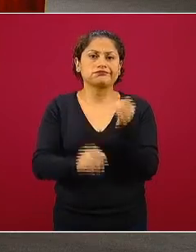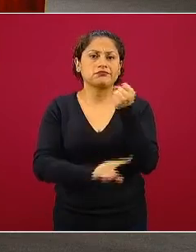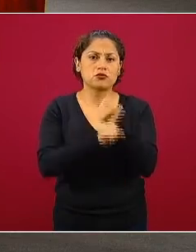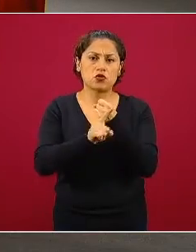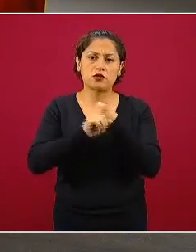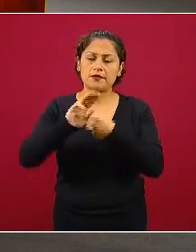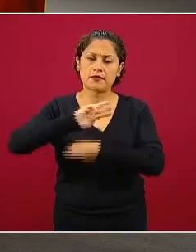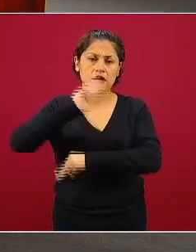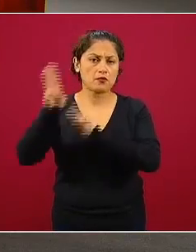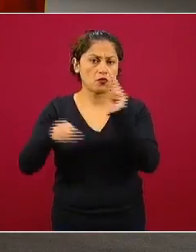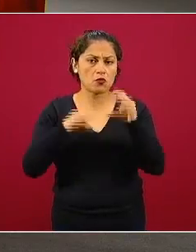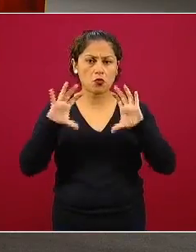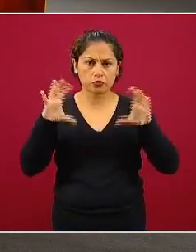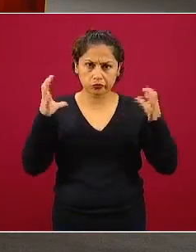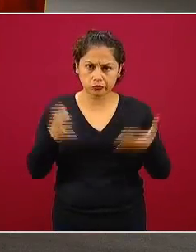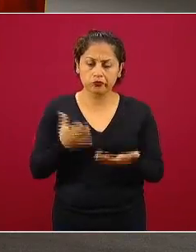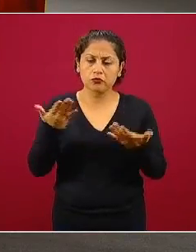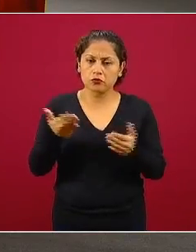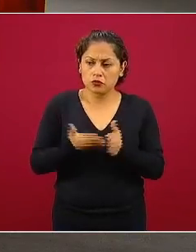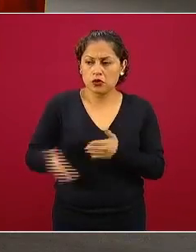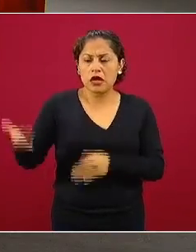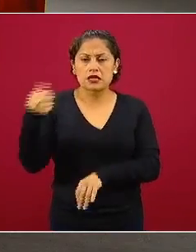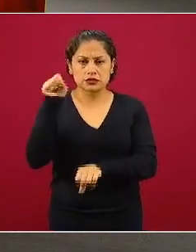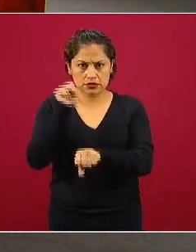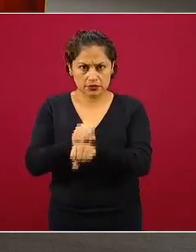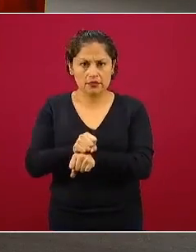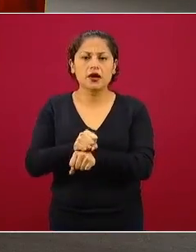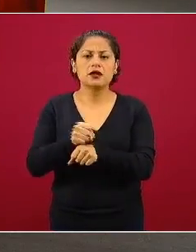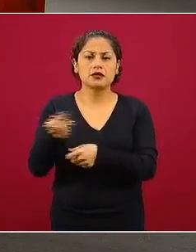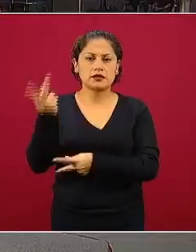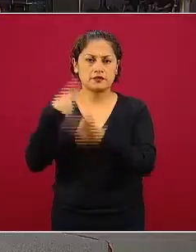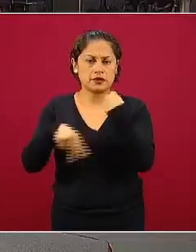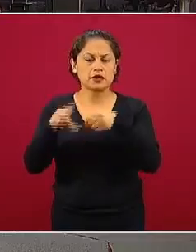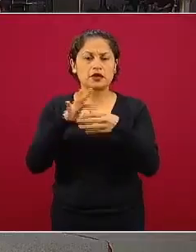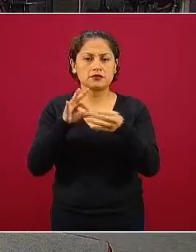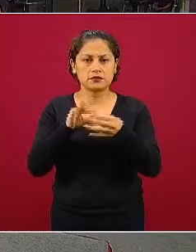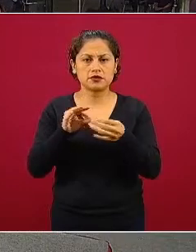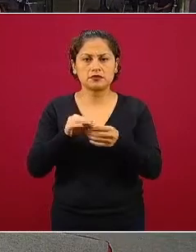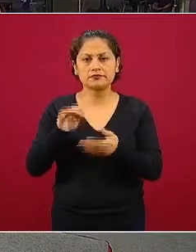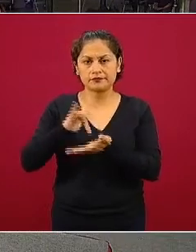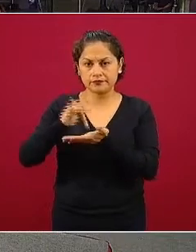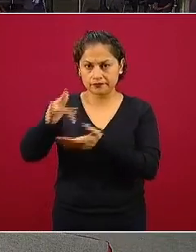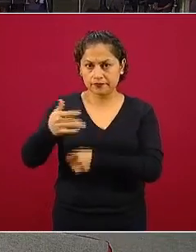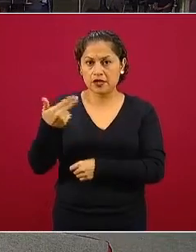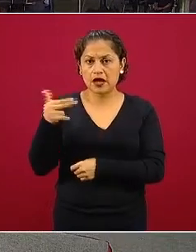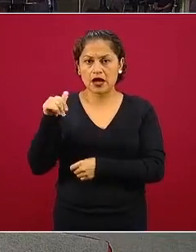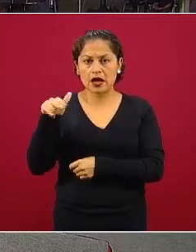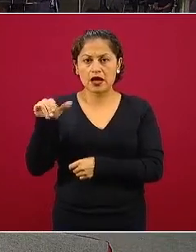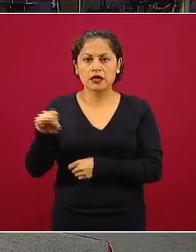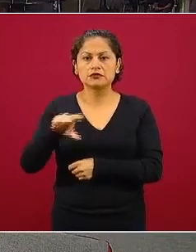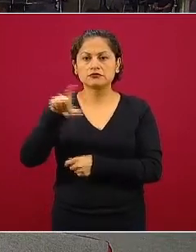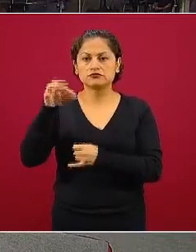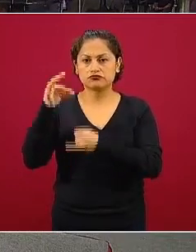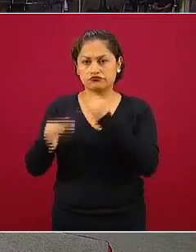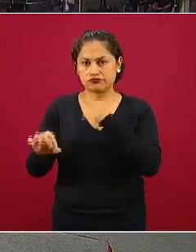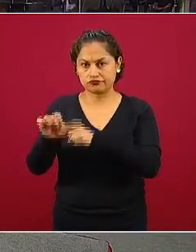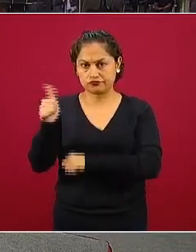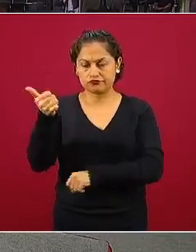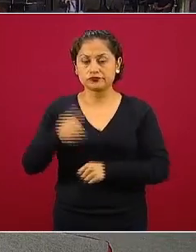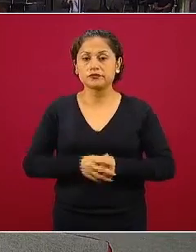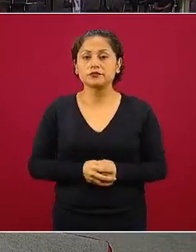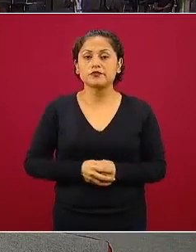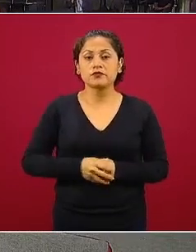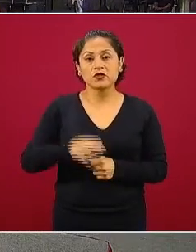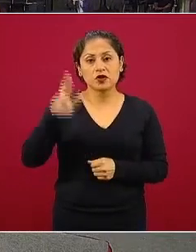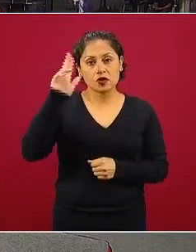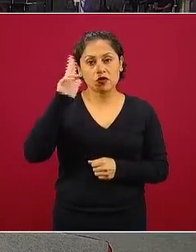en la semana lo trataremos muchas gracias bien jans al azar y si nos da tiempo blanca balades muchas gracias doctor jans al